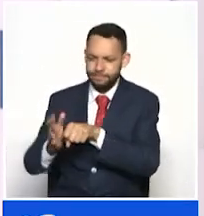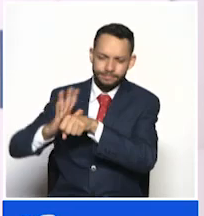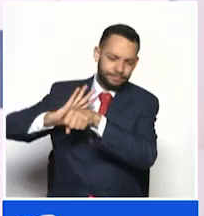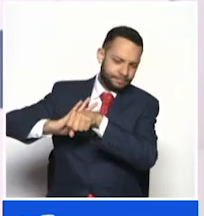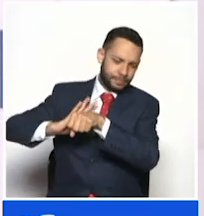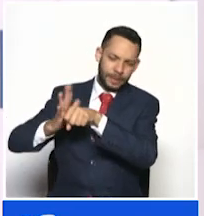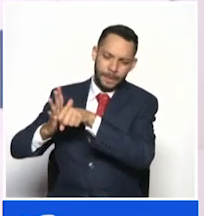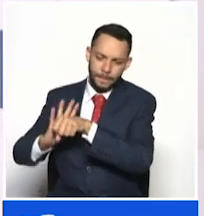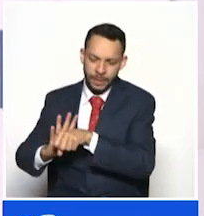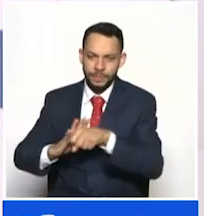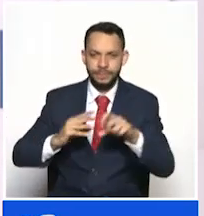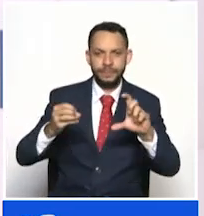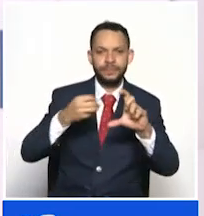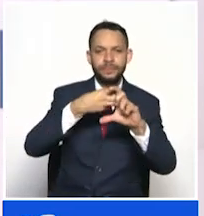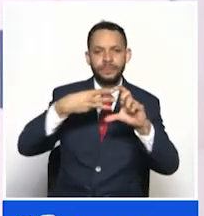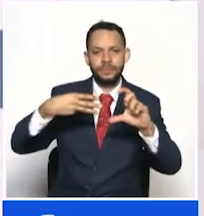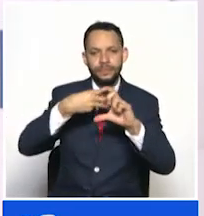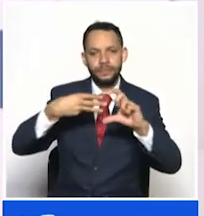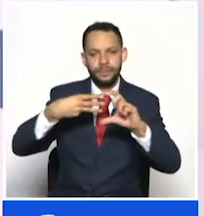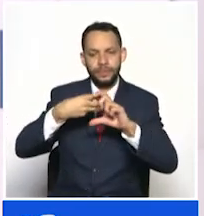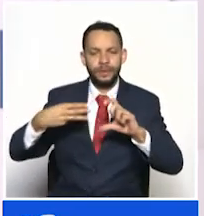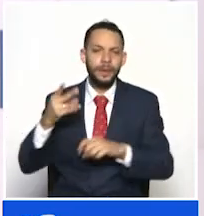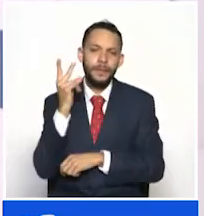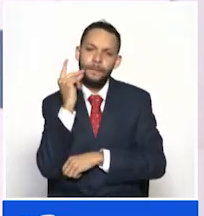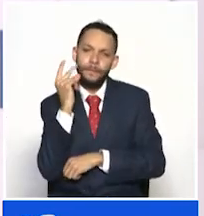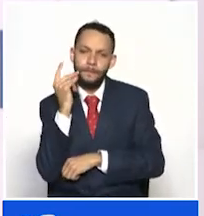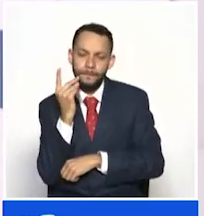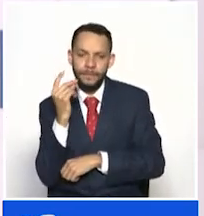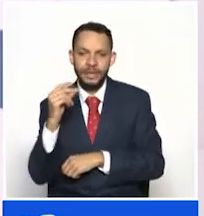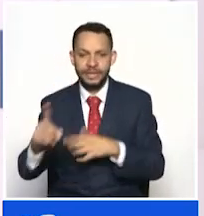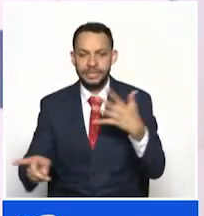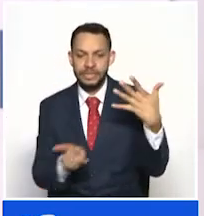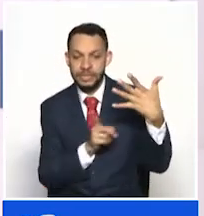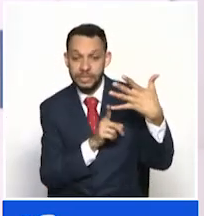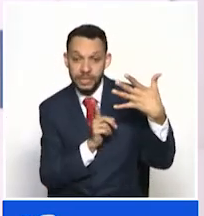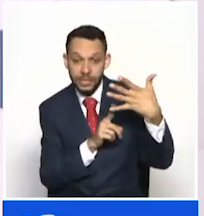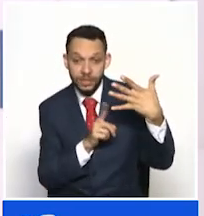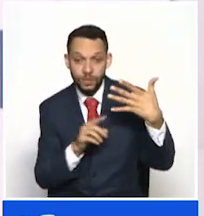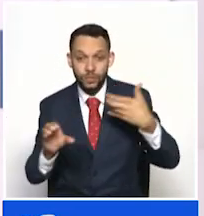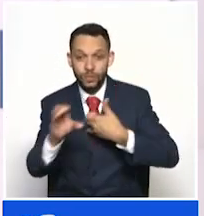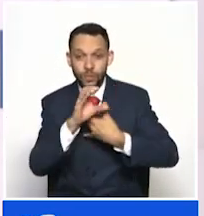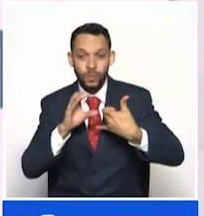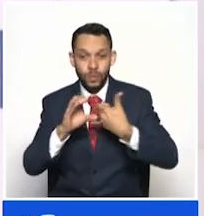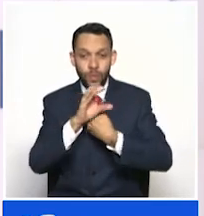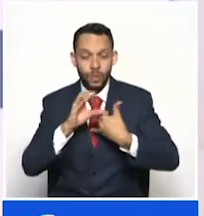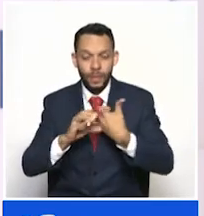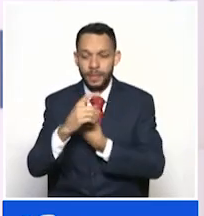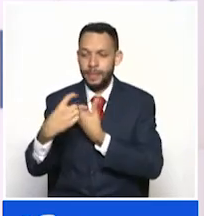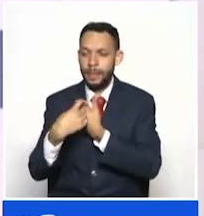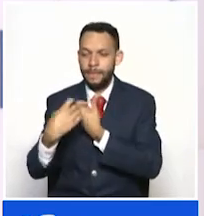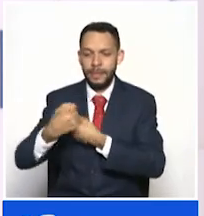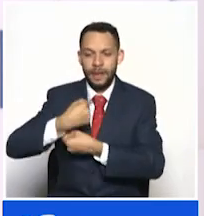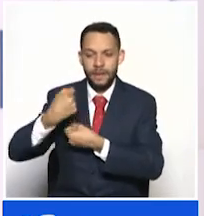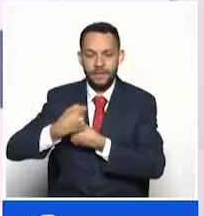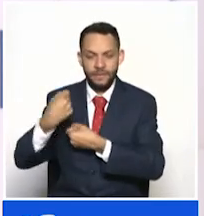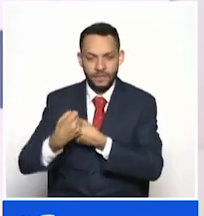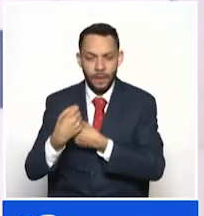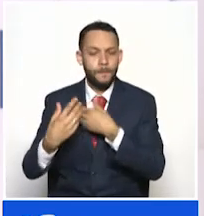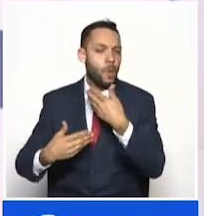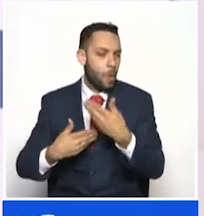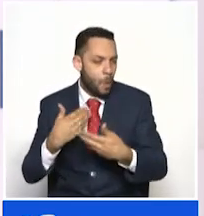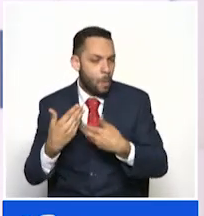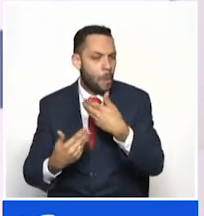Según las estadísticas del DANE, Pereira se encuentra en el quinto lugar de las ciudades con menos desempleo, pero aún hace falta